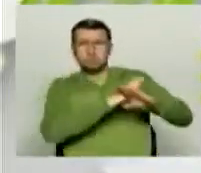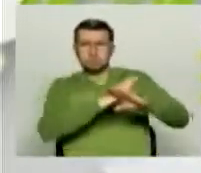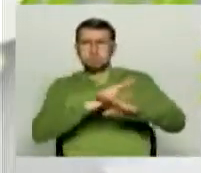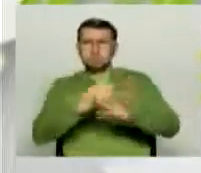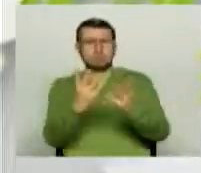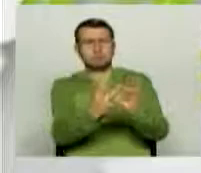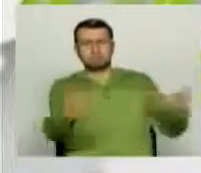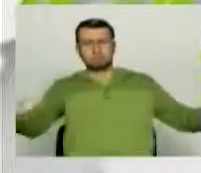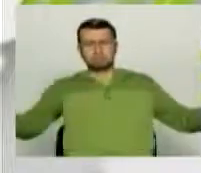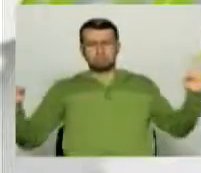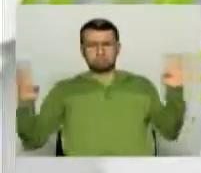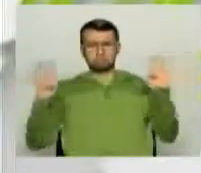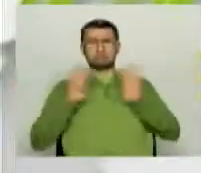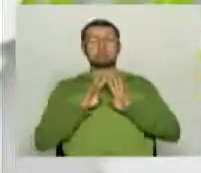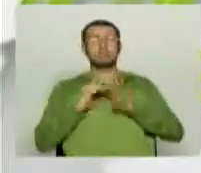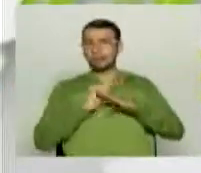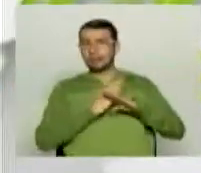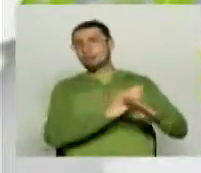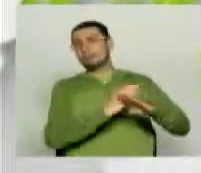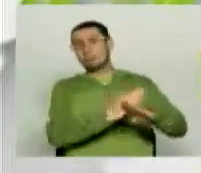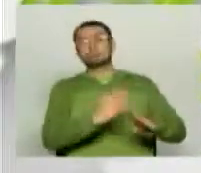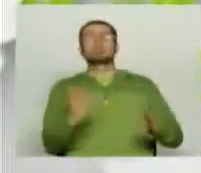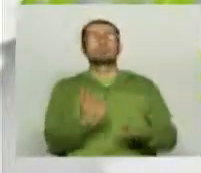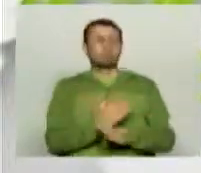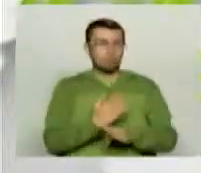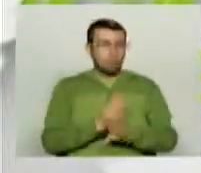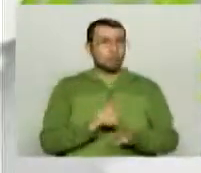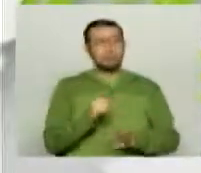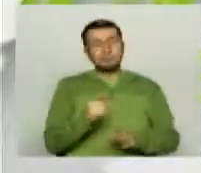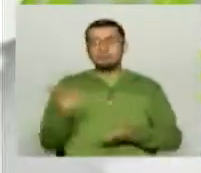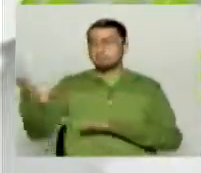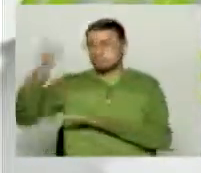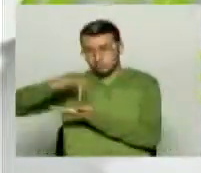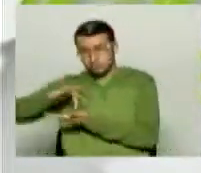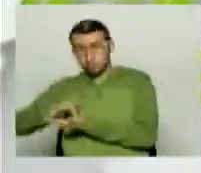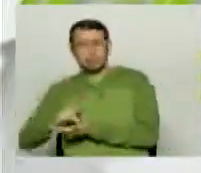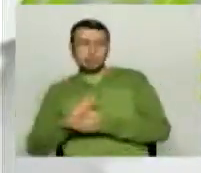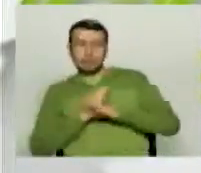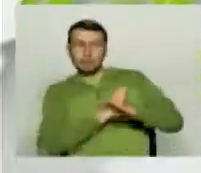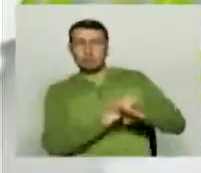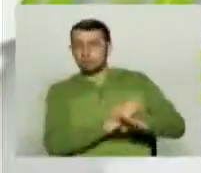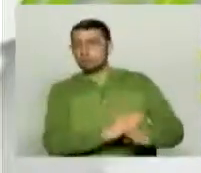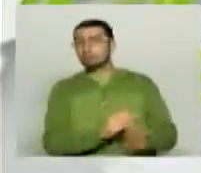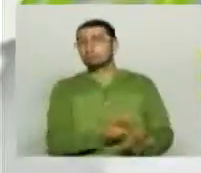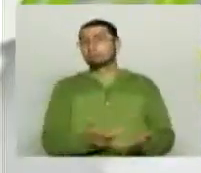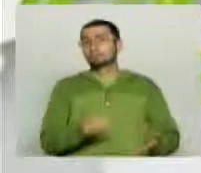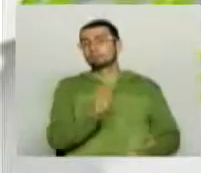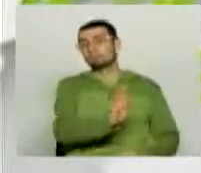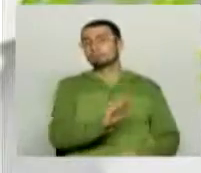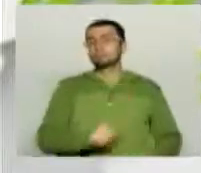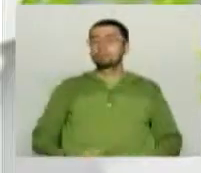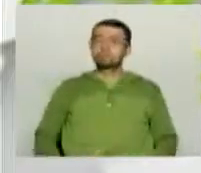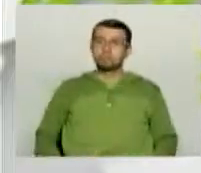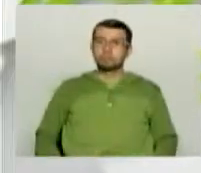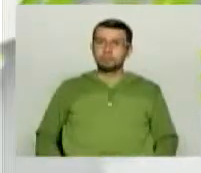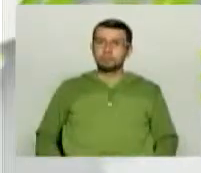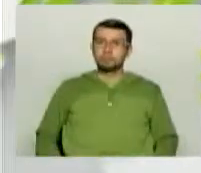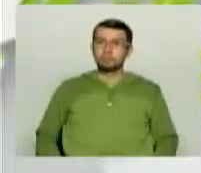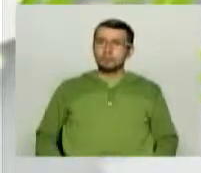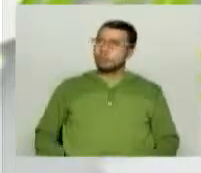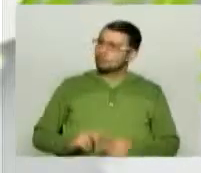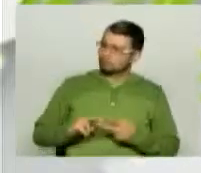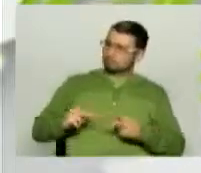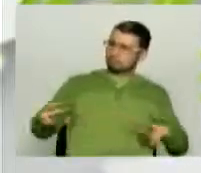alrededor de los estadios para evitar que esas manifestaciones lleguen prácticamente ahí a las puertas de los estadios. Pero entonces, ¿podríamos